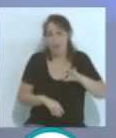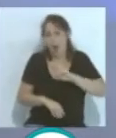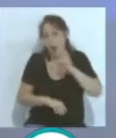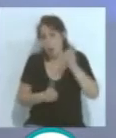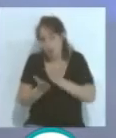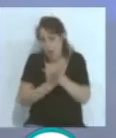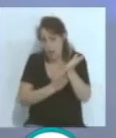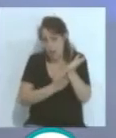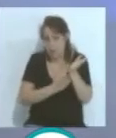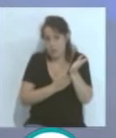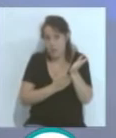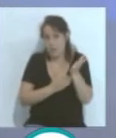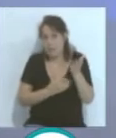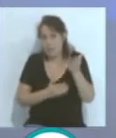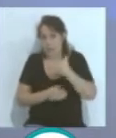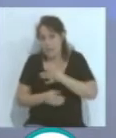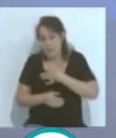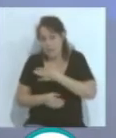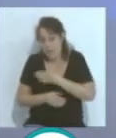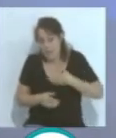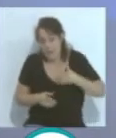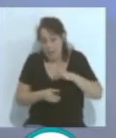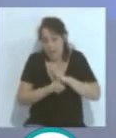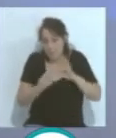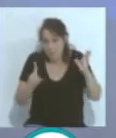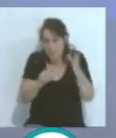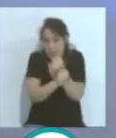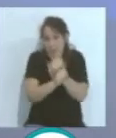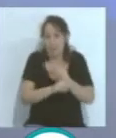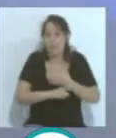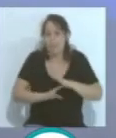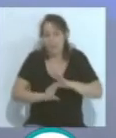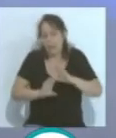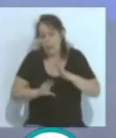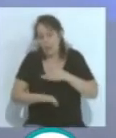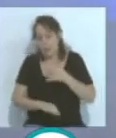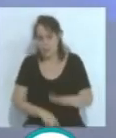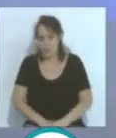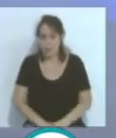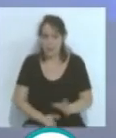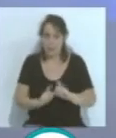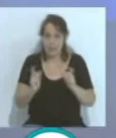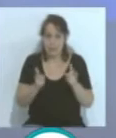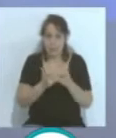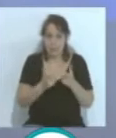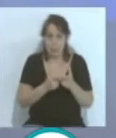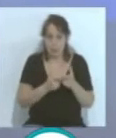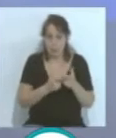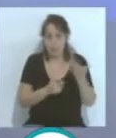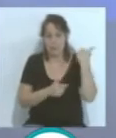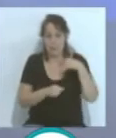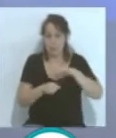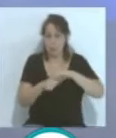agarrar a ella. Pero bueno, el equipo llegaba el pasado